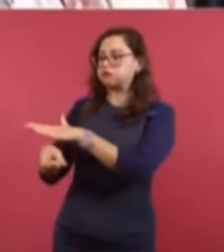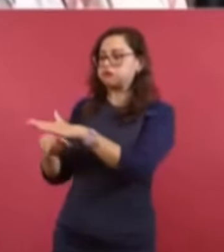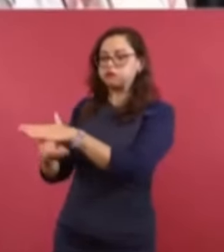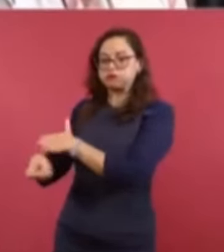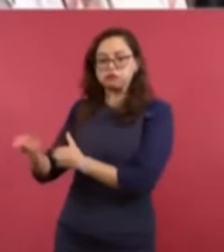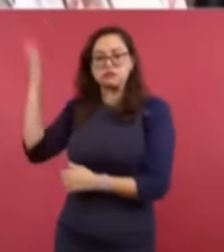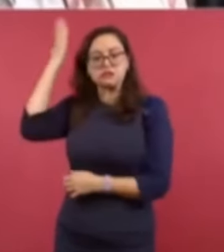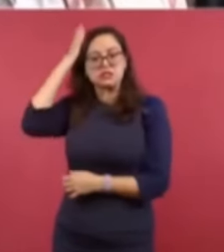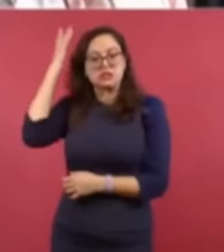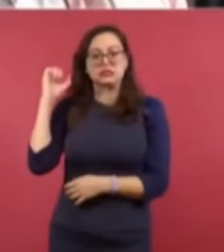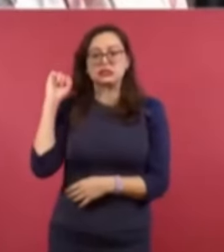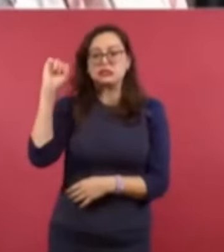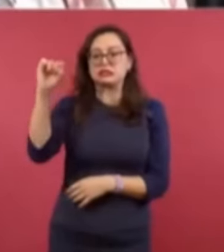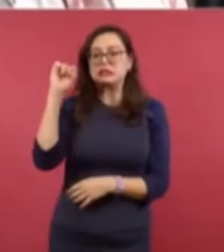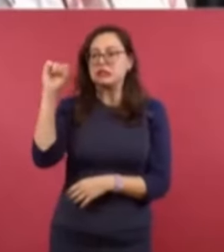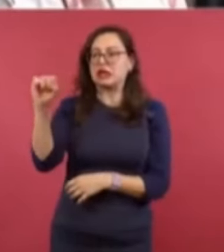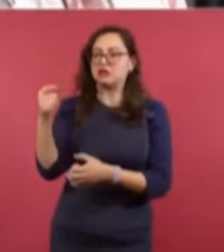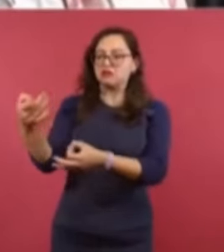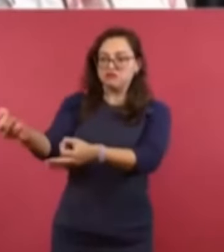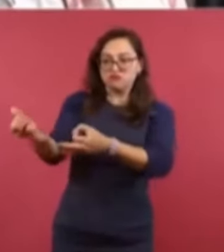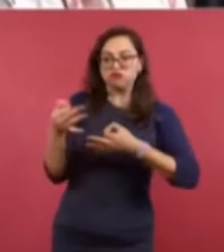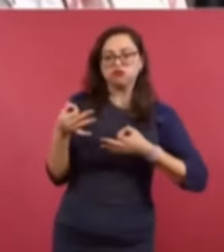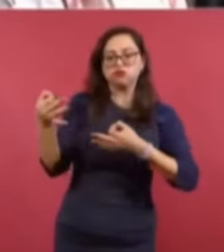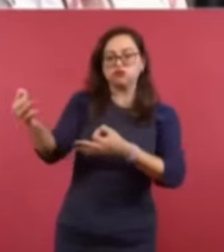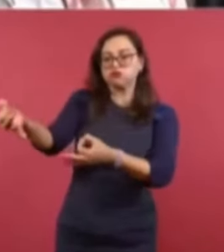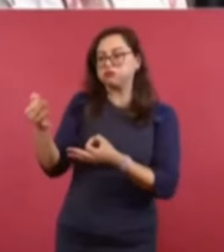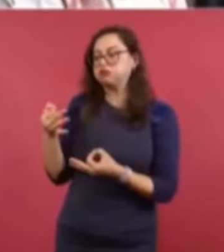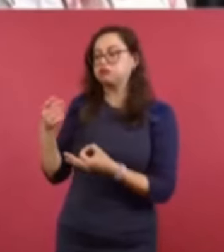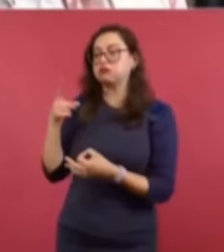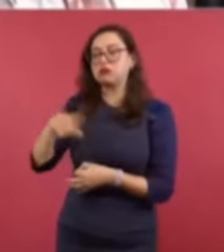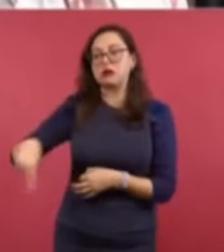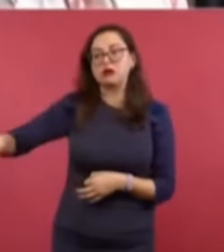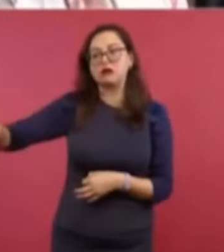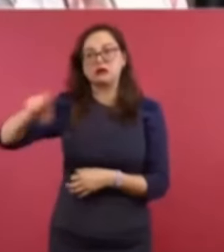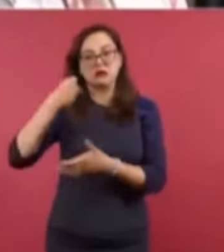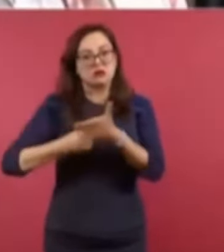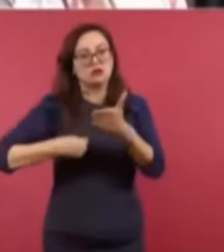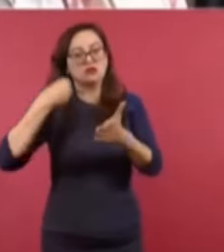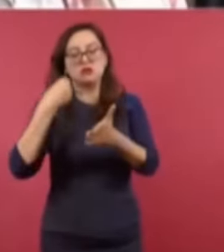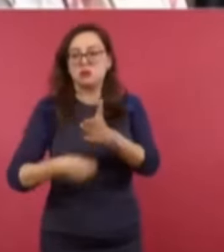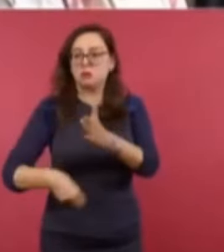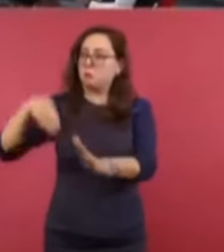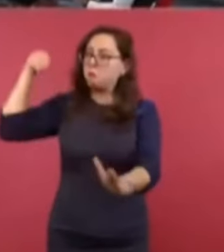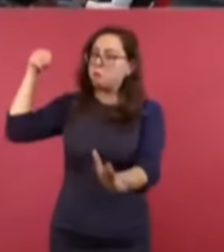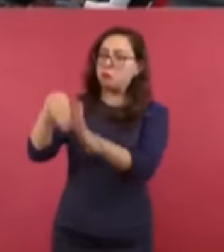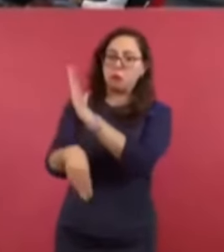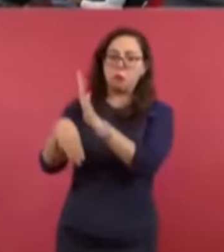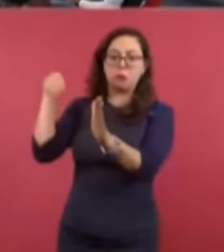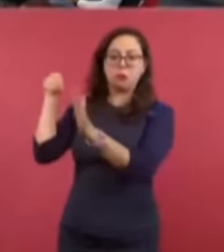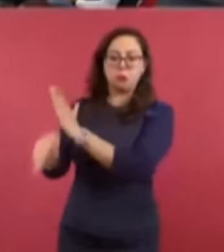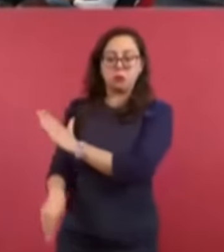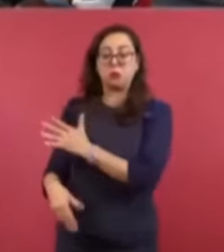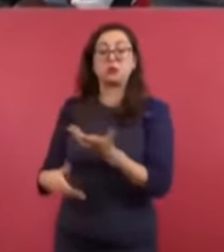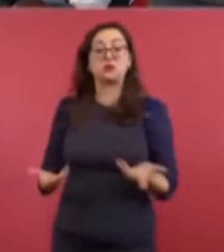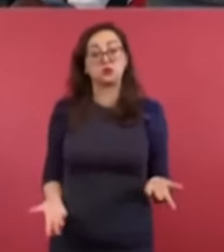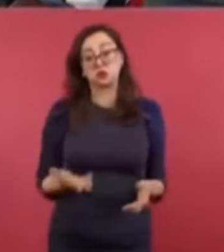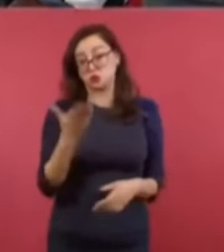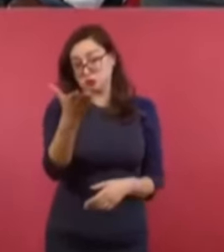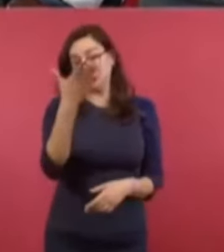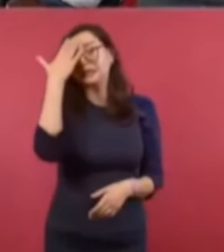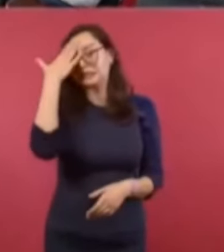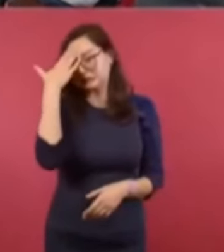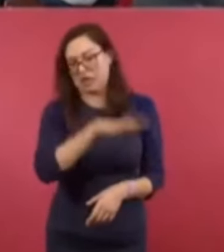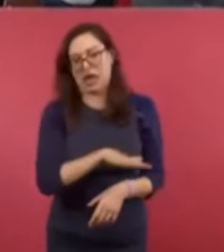para pervertir y para romper los movimientos sociales y los movimientos democráticos. Ustedes lo sufrieron durante